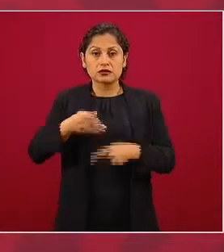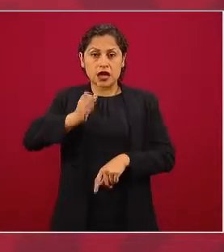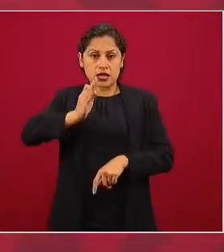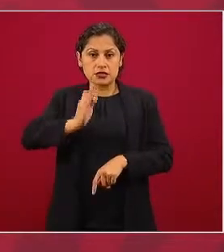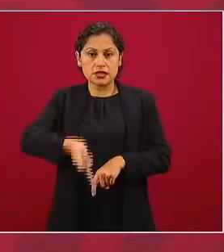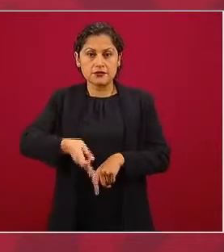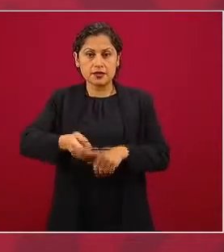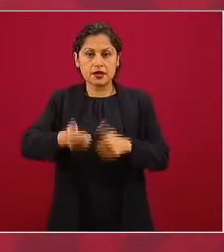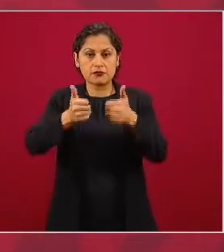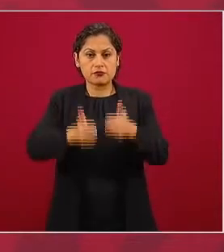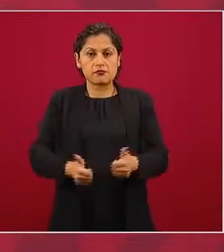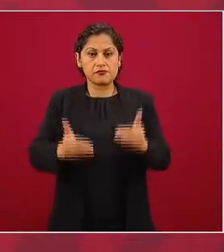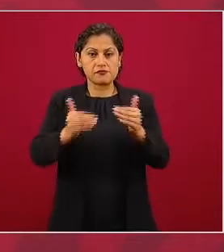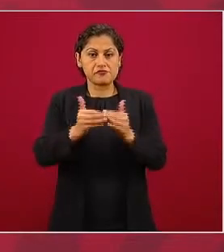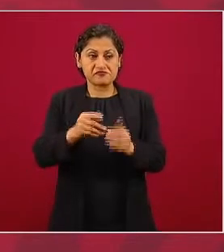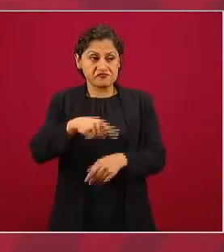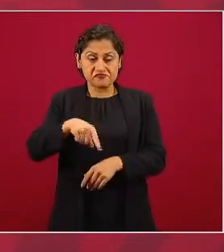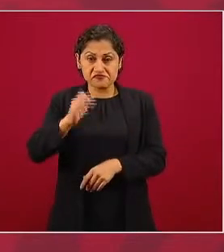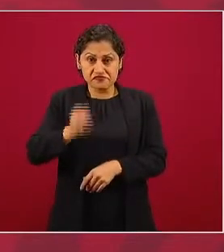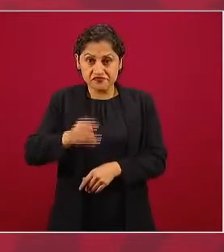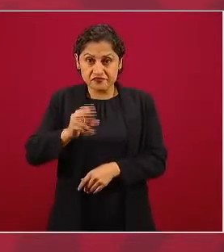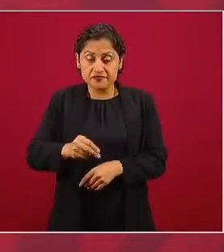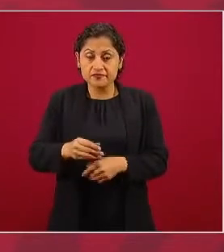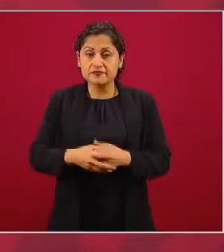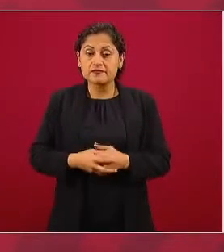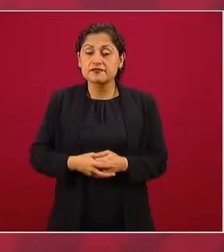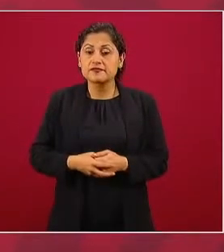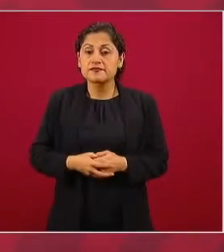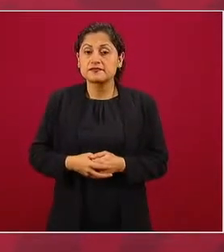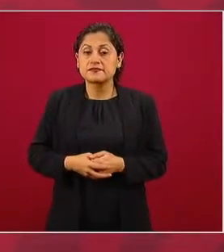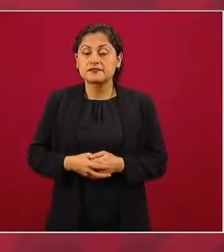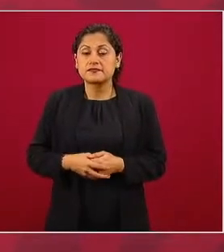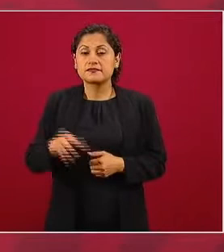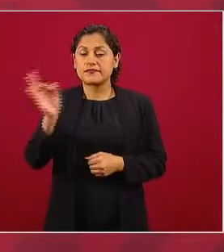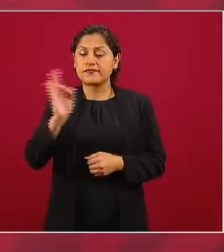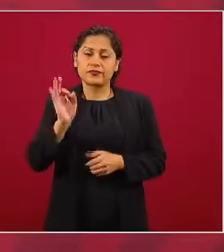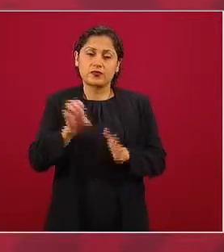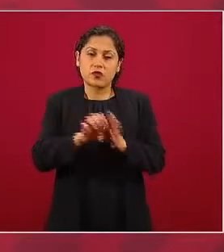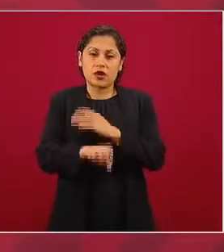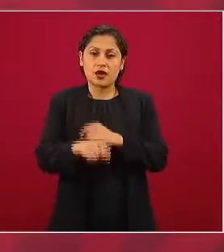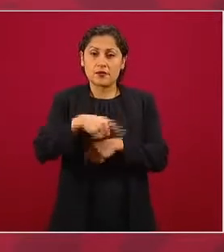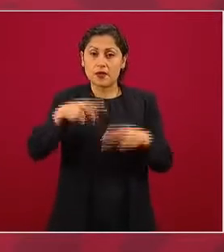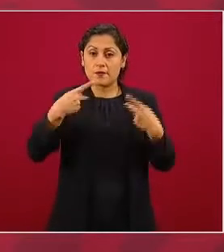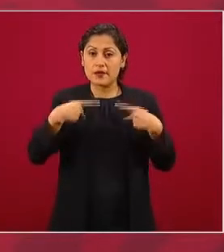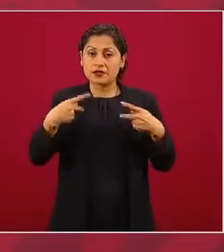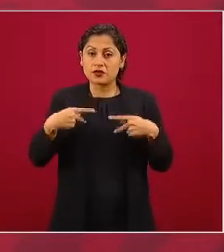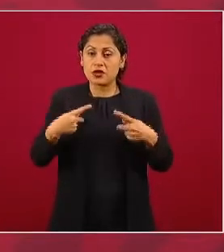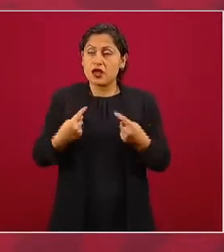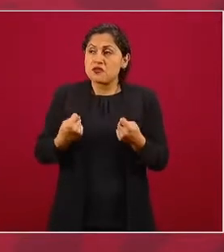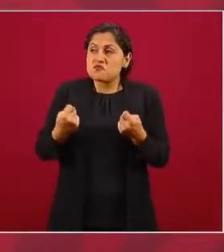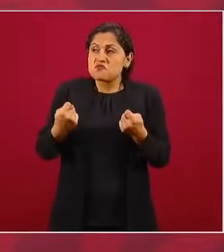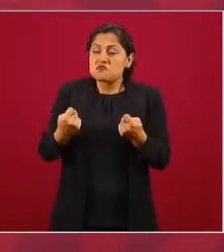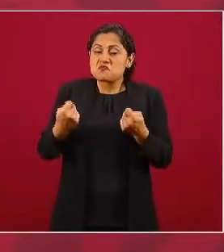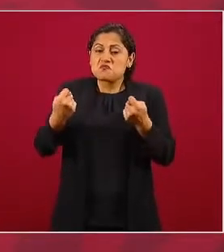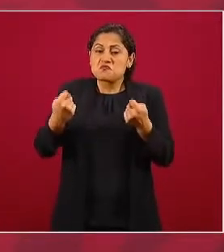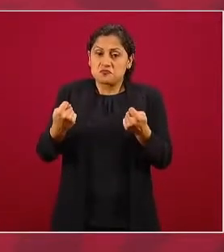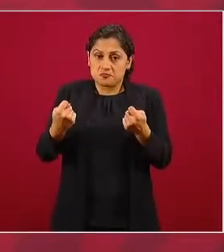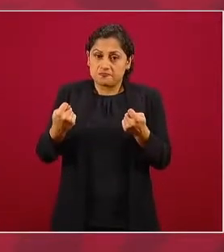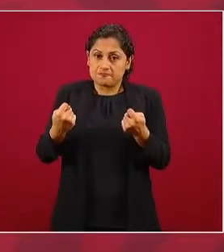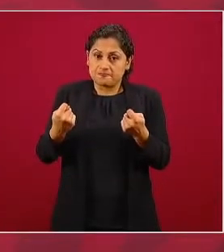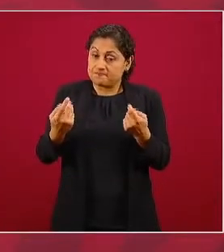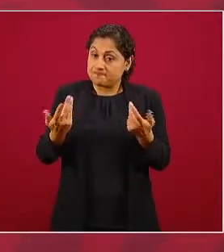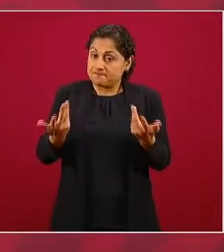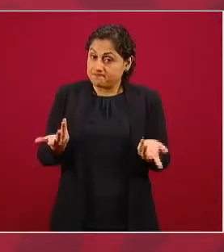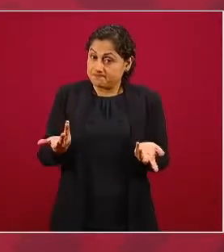si la gente no hubiese actuado con tanta responsabilidad como lo ha hecho,